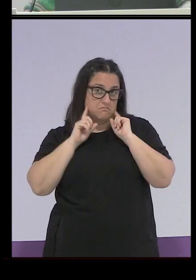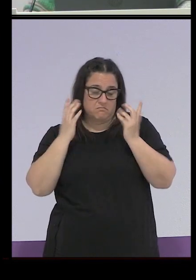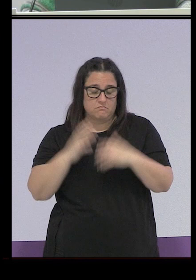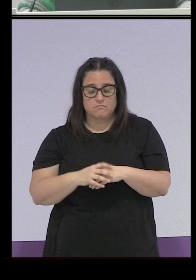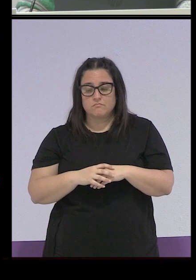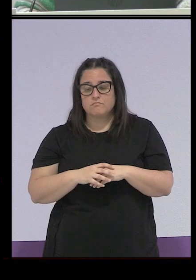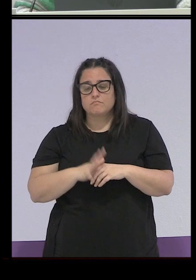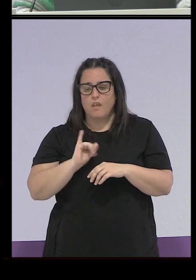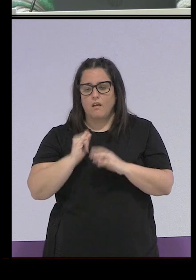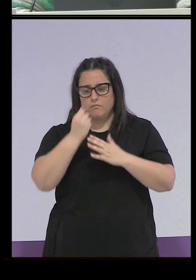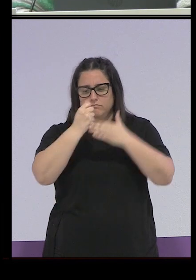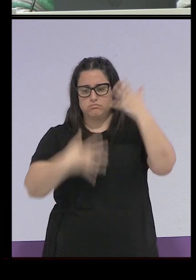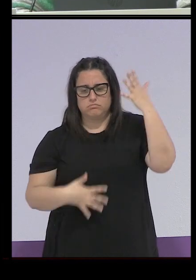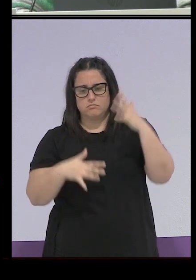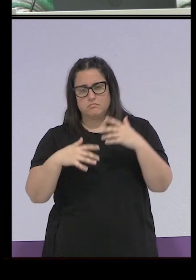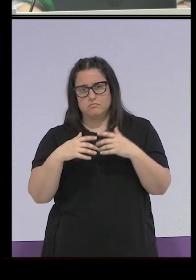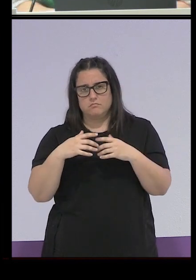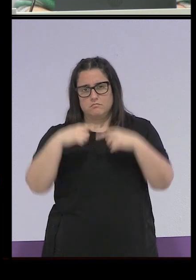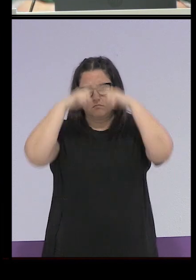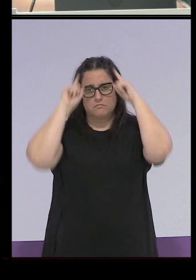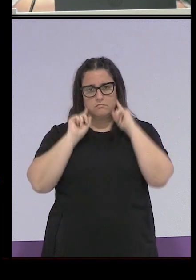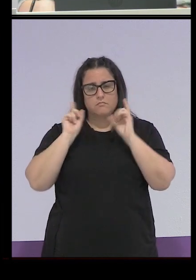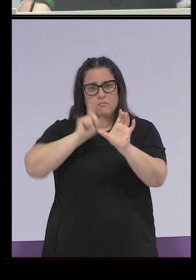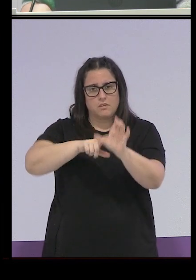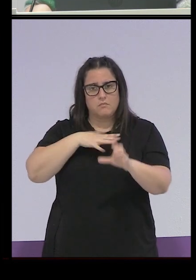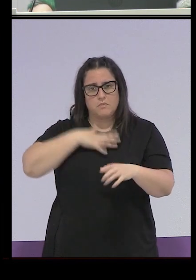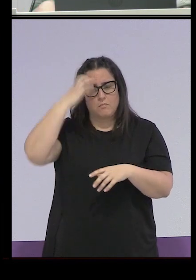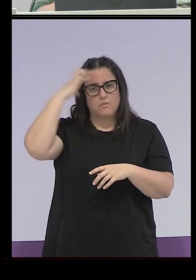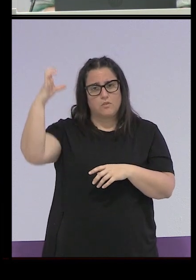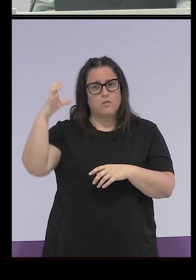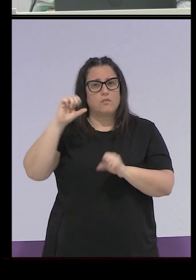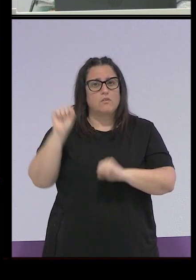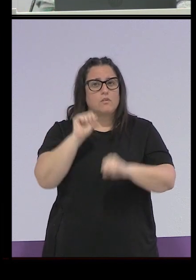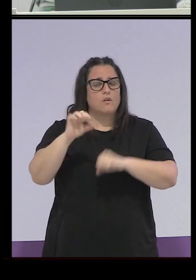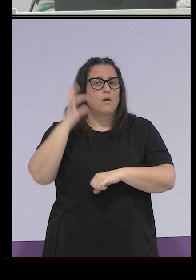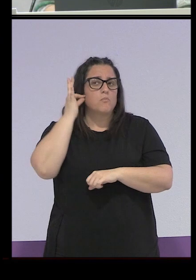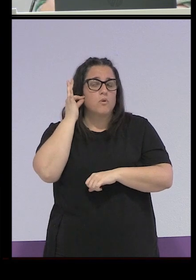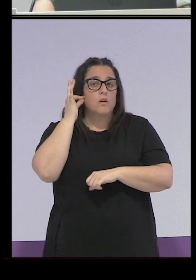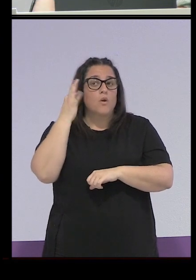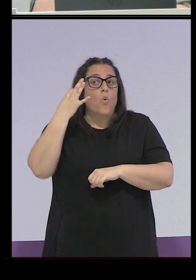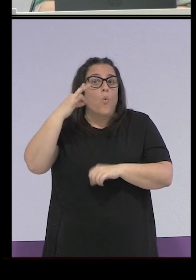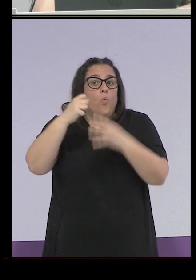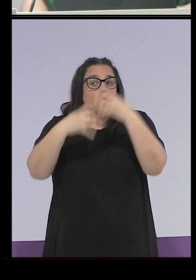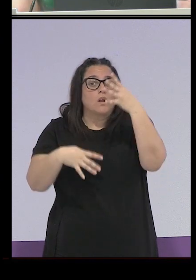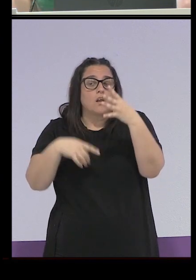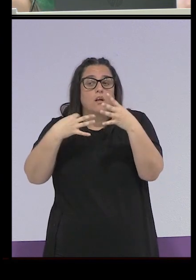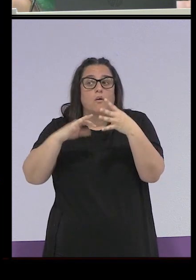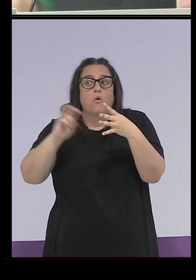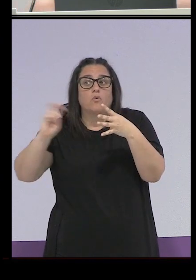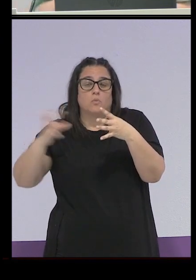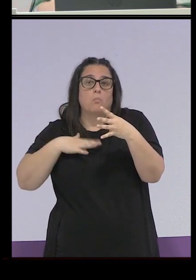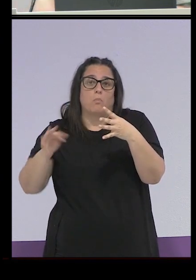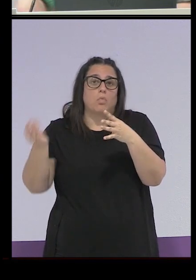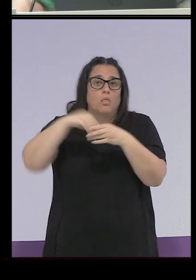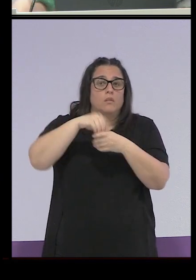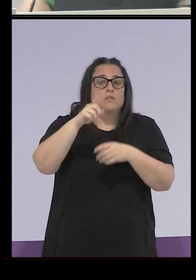participaron y que estuvieron vinculadas al patronato de protección a la mujer. Tampoco tenemos la certeza de que esas sean las únicas. Sabemos que hay algunas que estuvieron